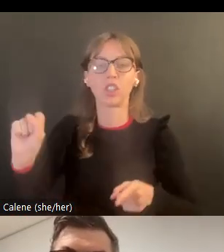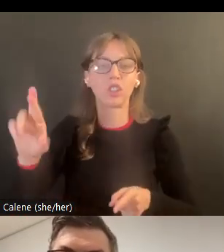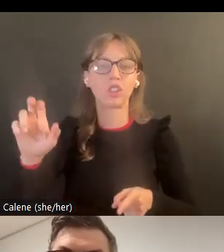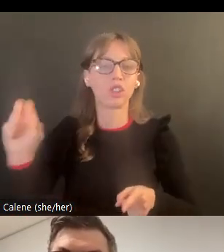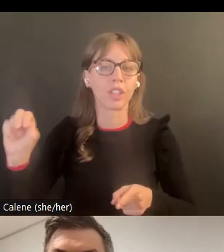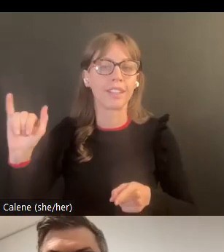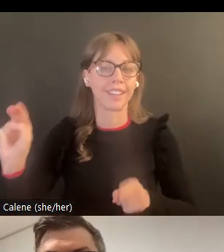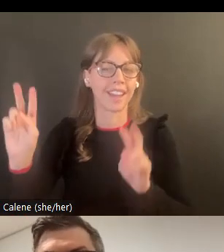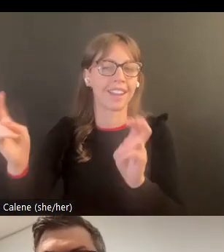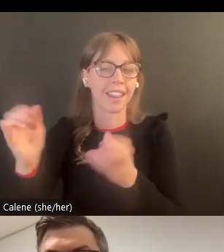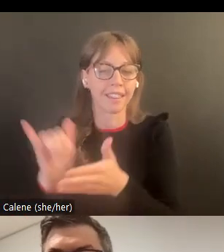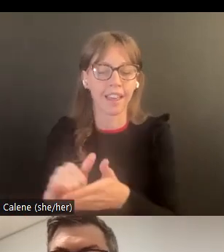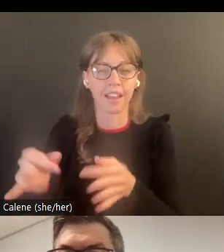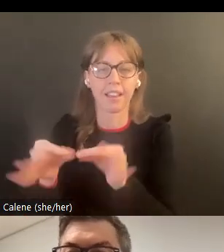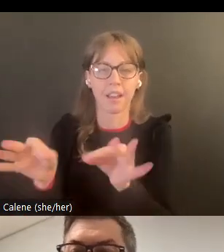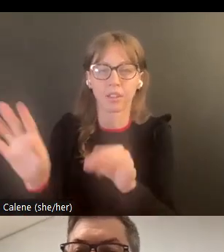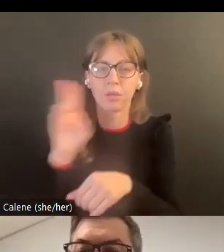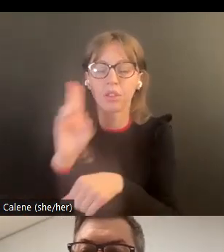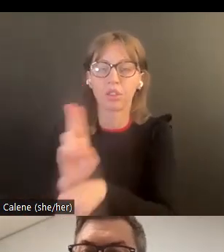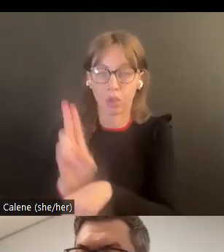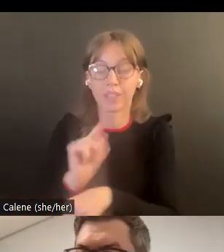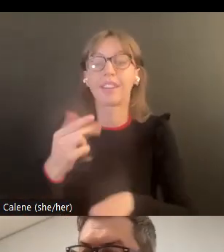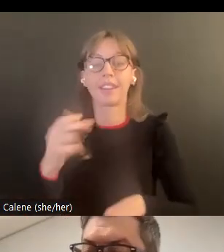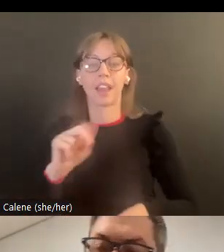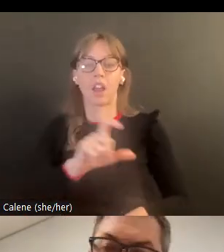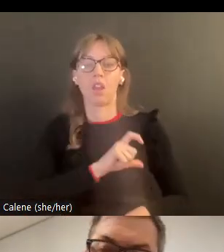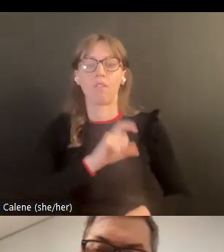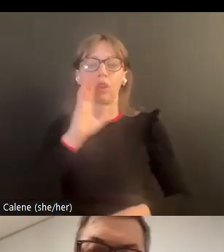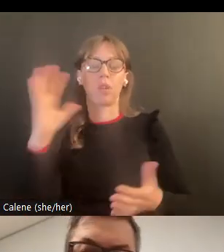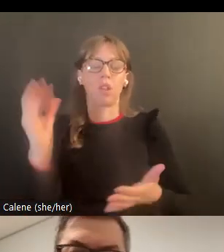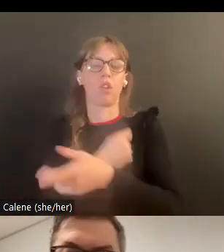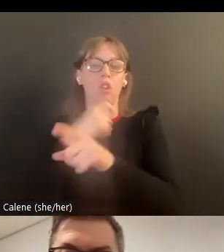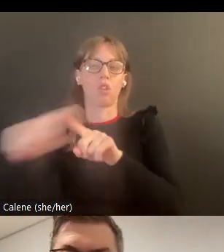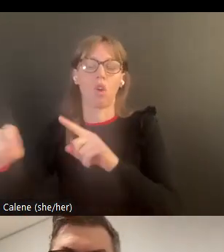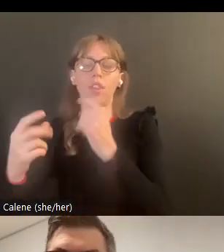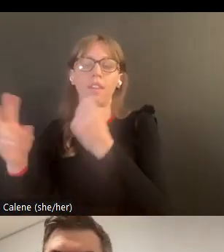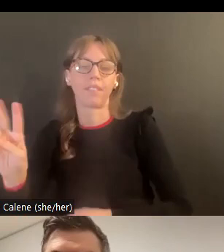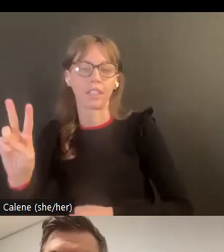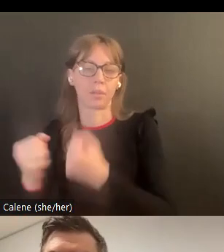ingresar, como tal, entre corchetes.